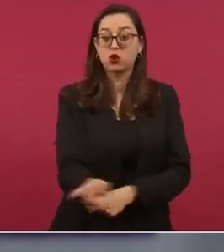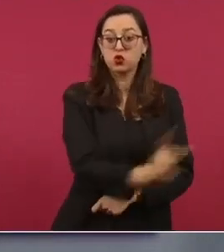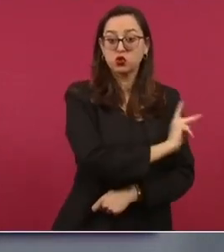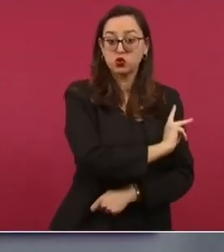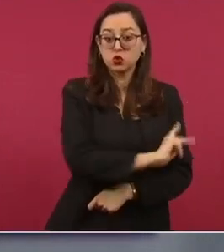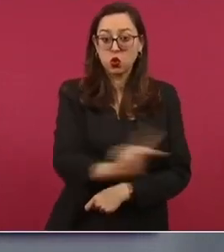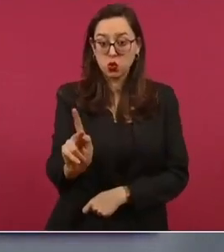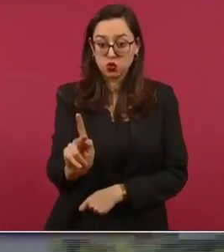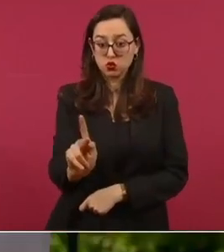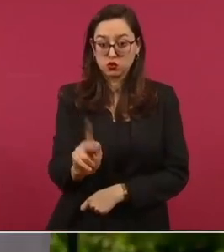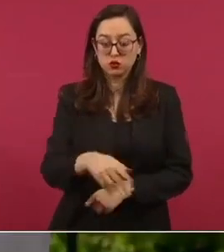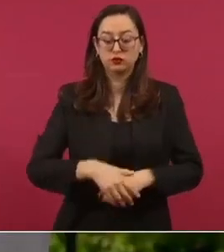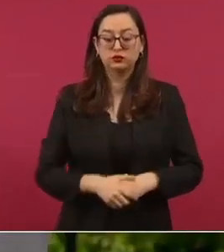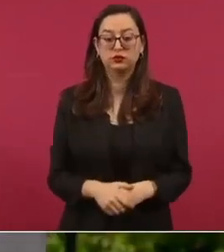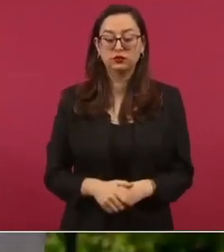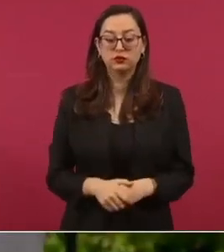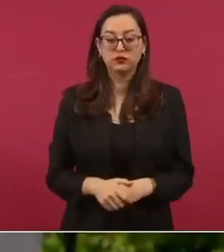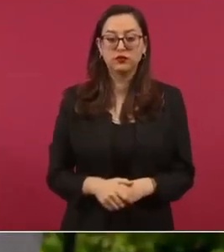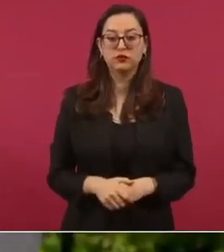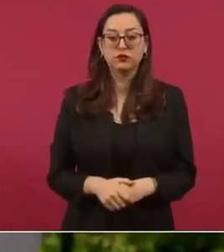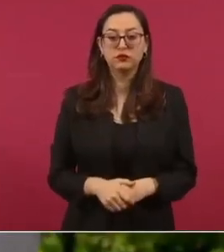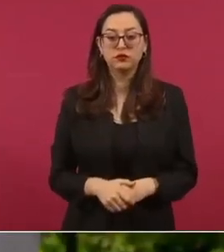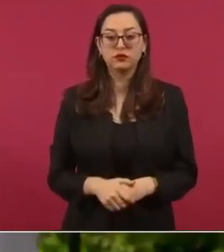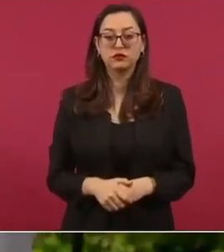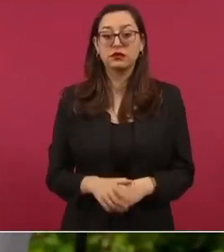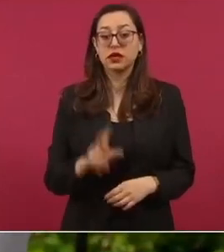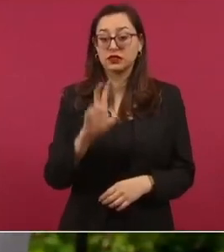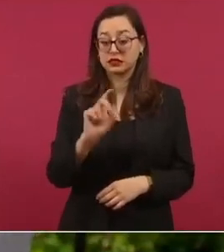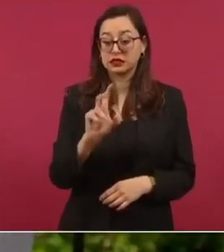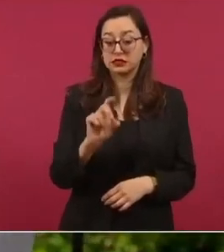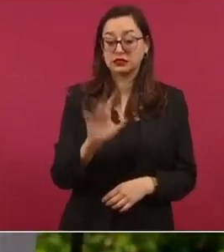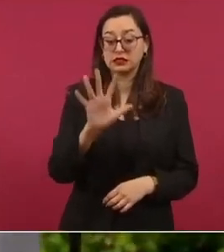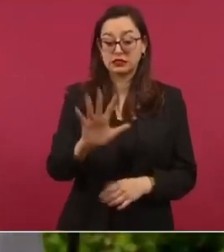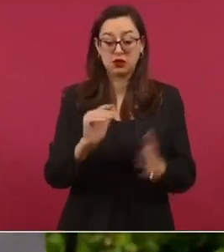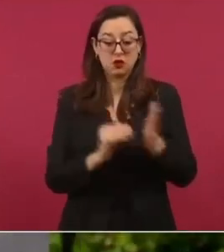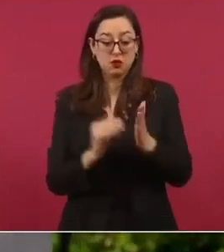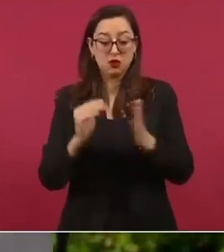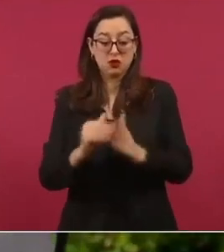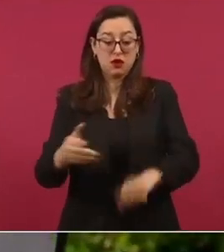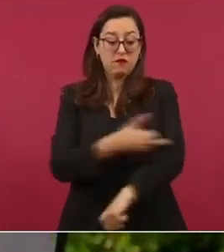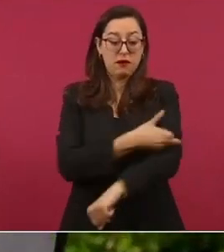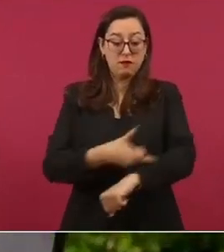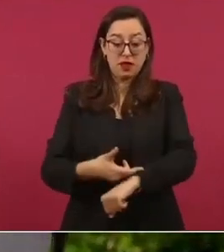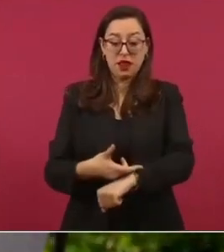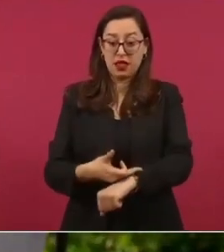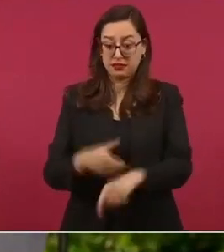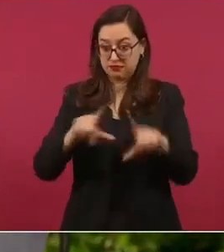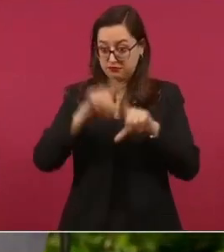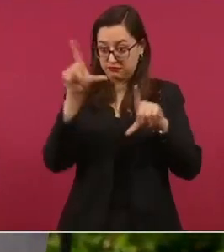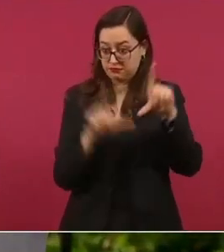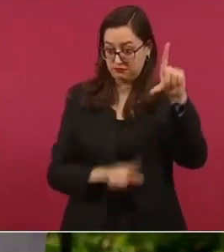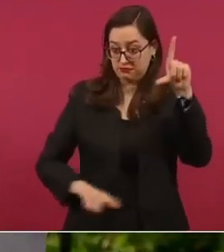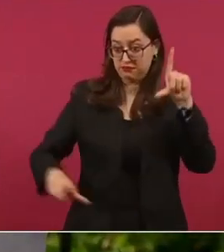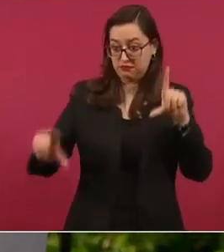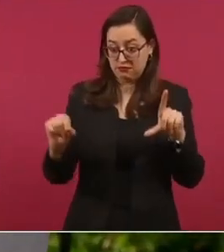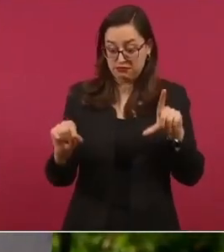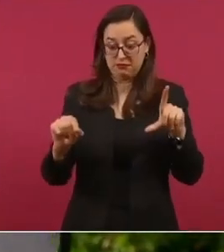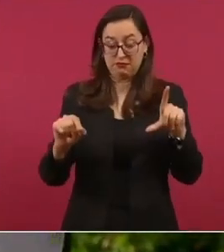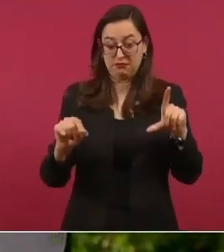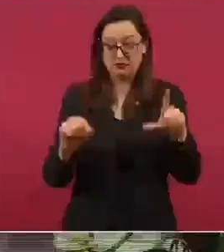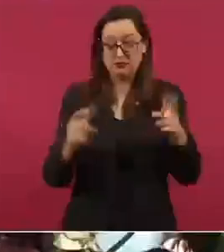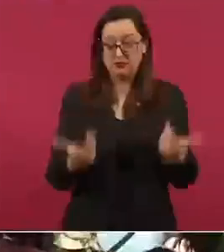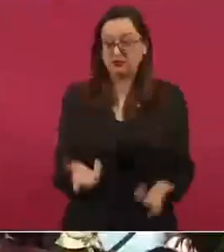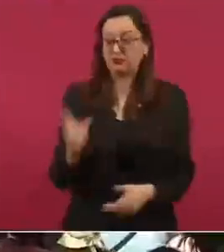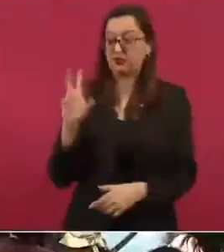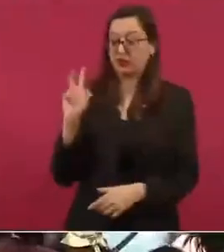los 35 millones de familias del país 30 millones